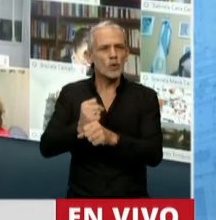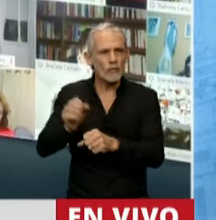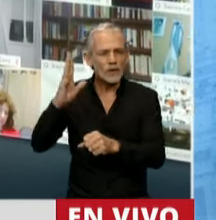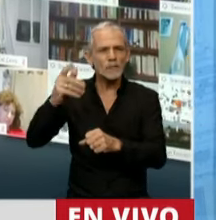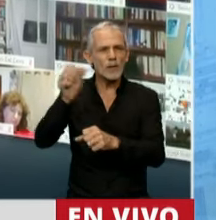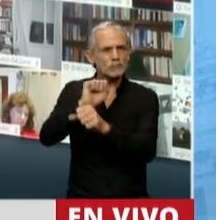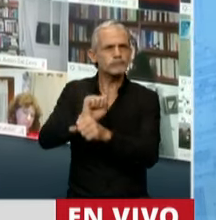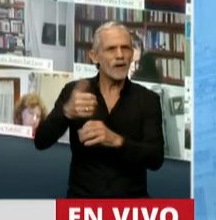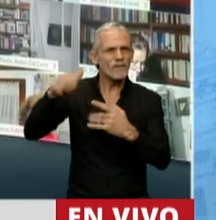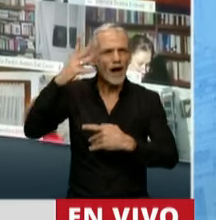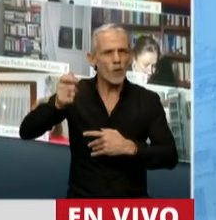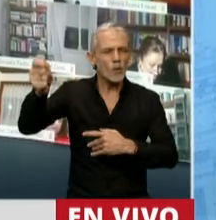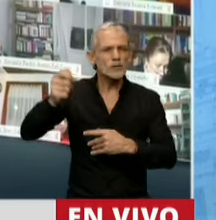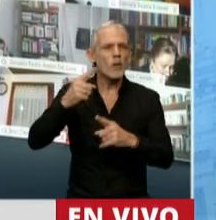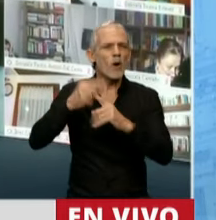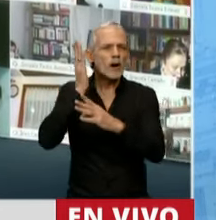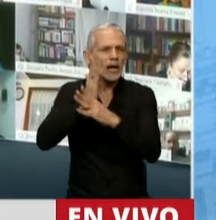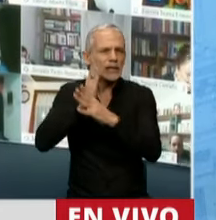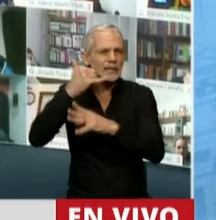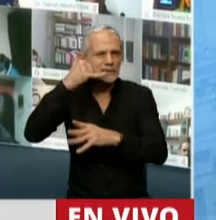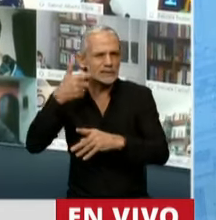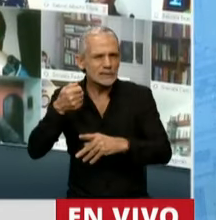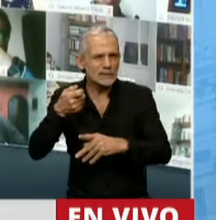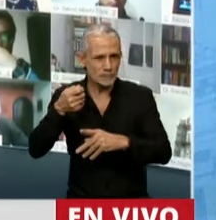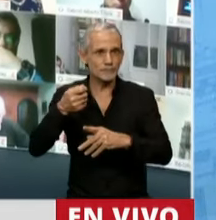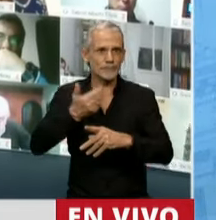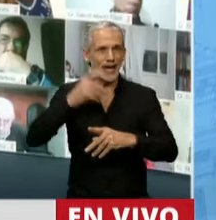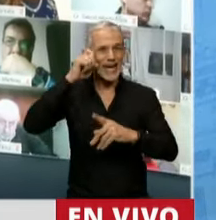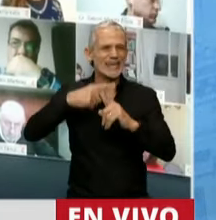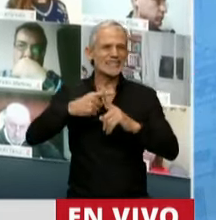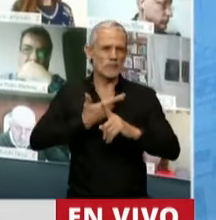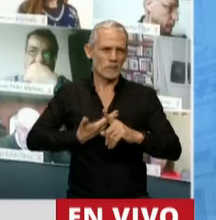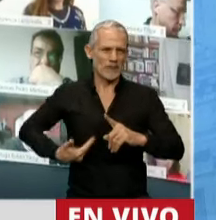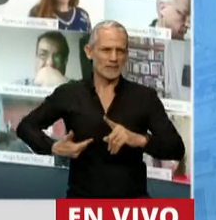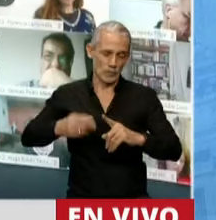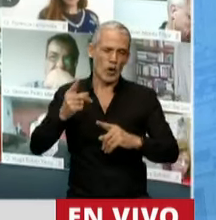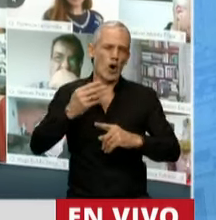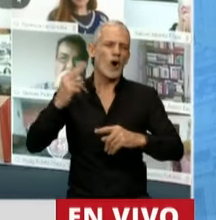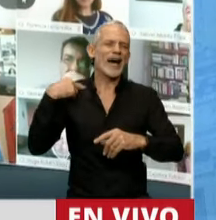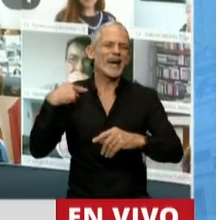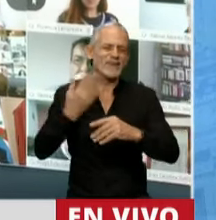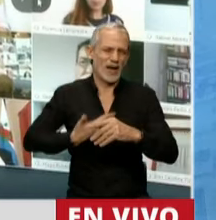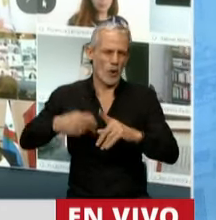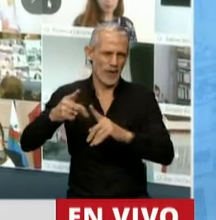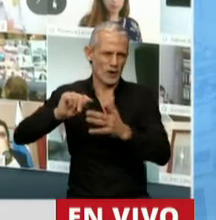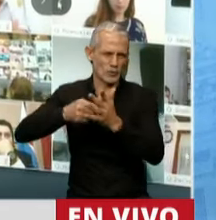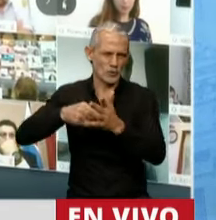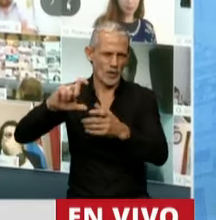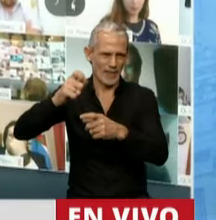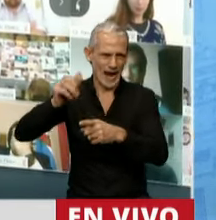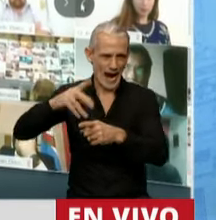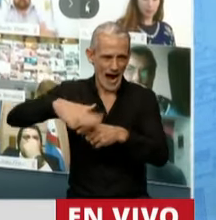instancia por escuchas ilegales al entonces jefe de gobierno de la Ciudad Autónoma de Buenos Aires,